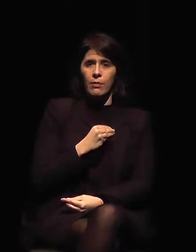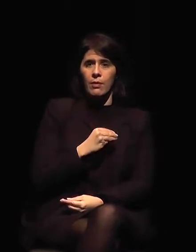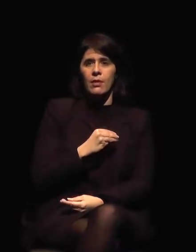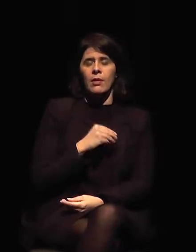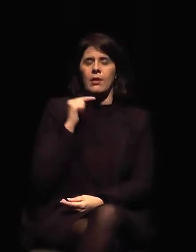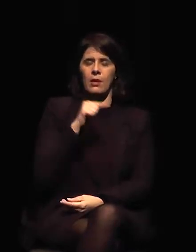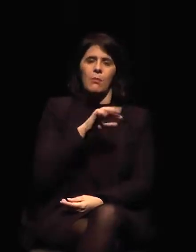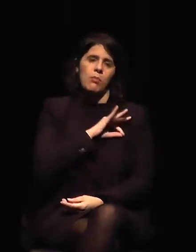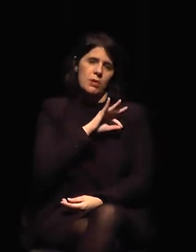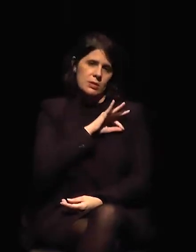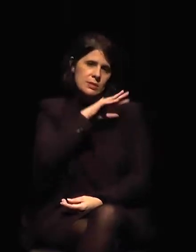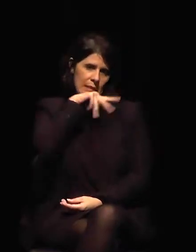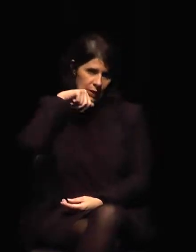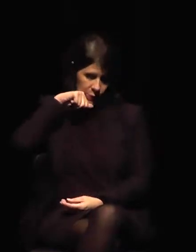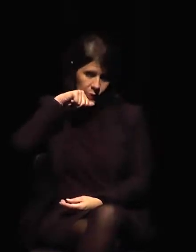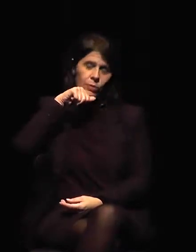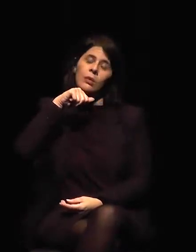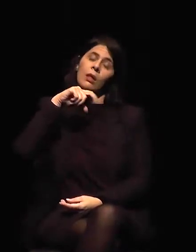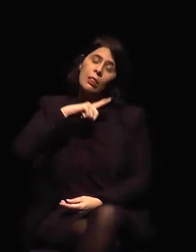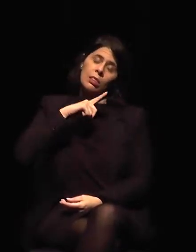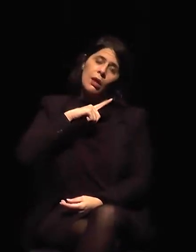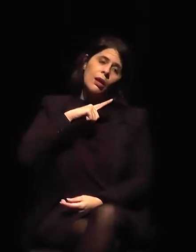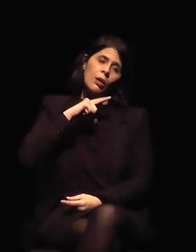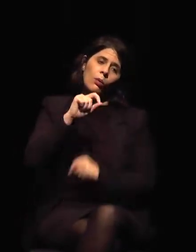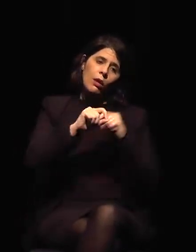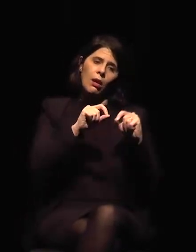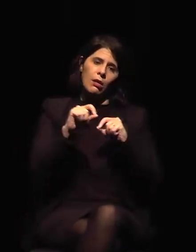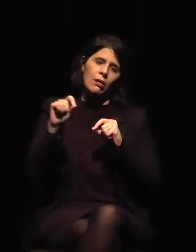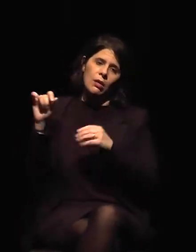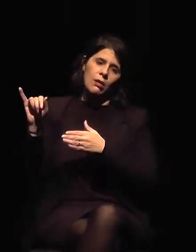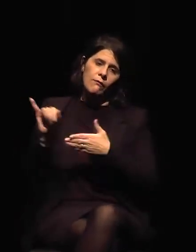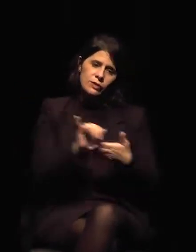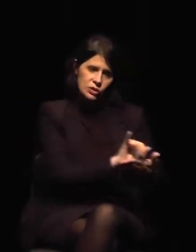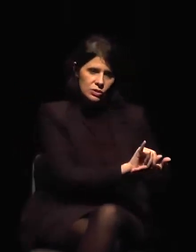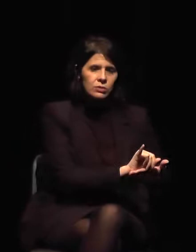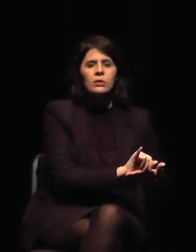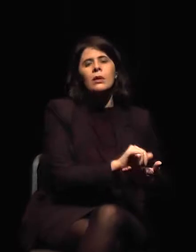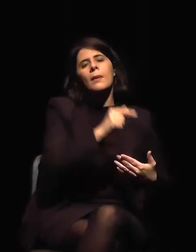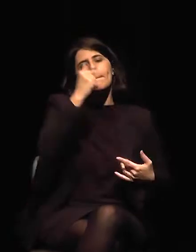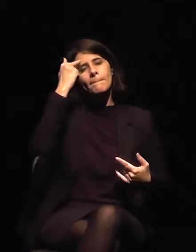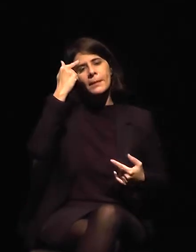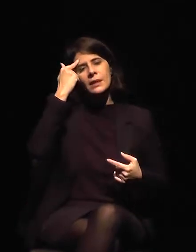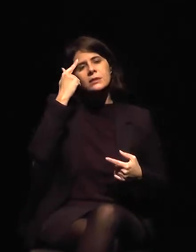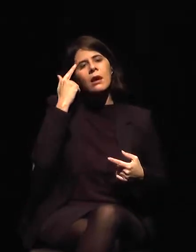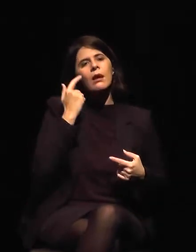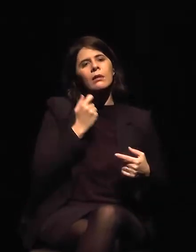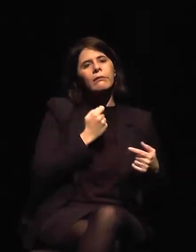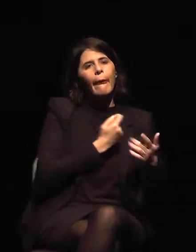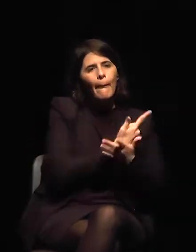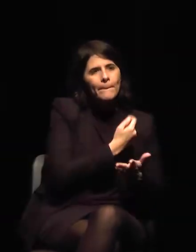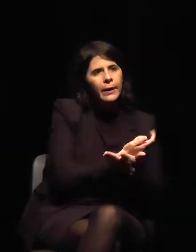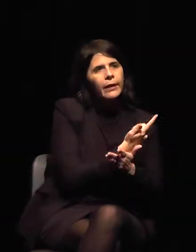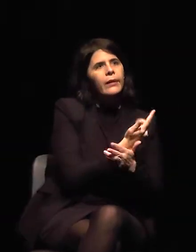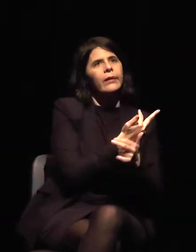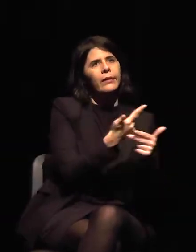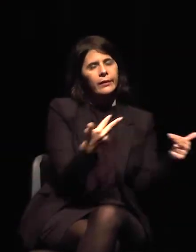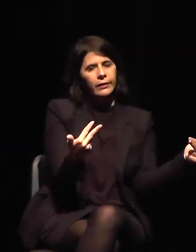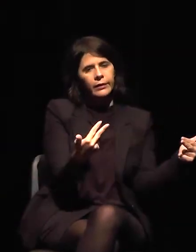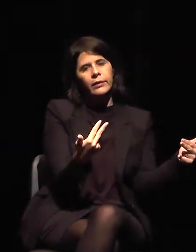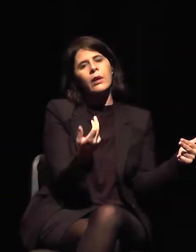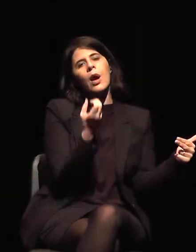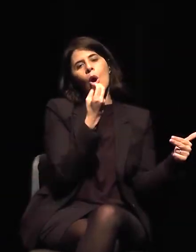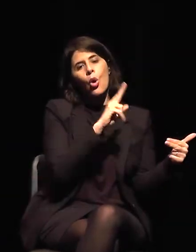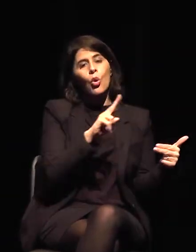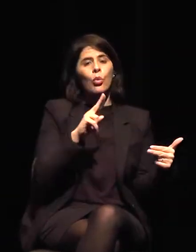no solo en el pago en helicópteros,